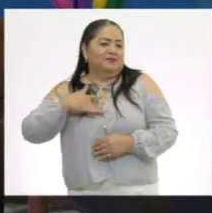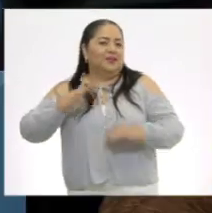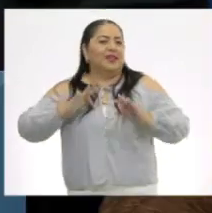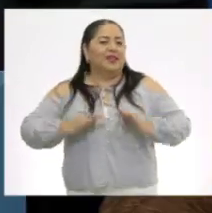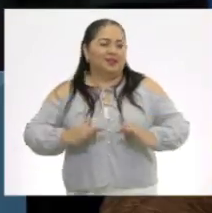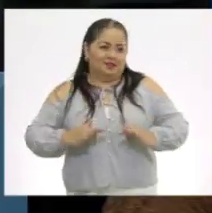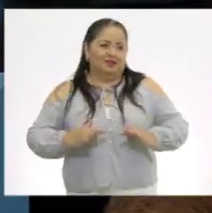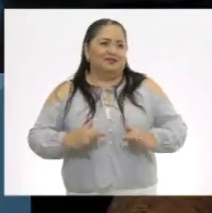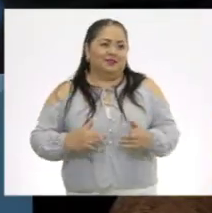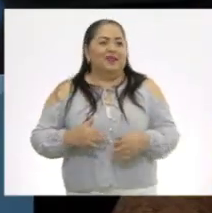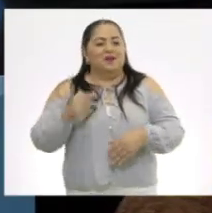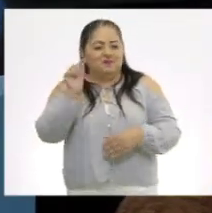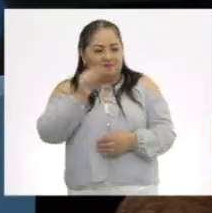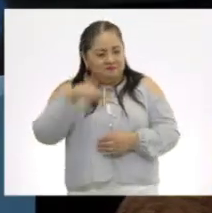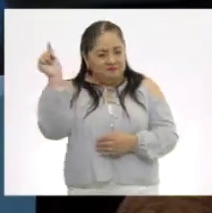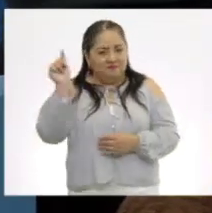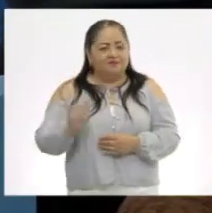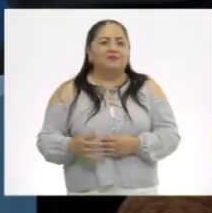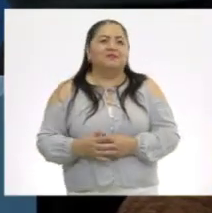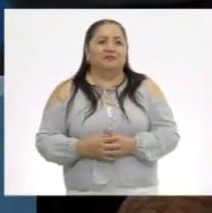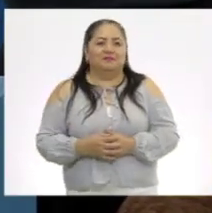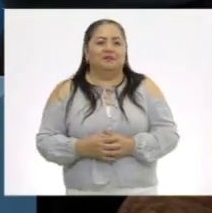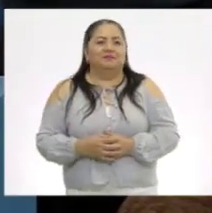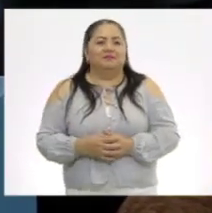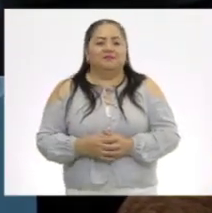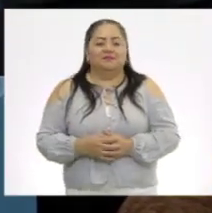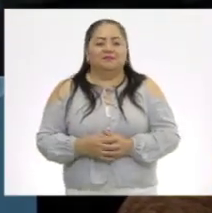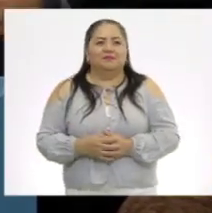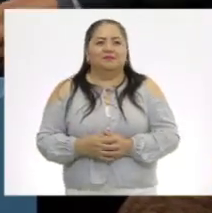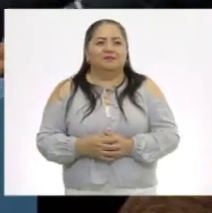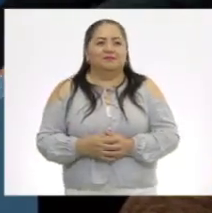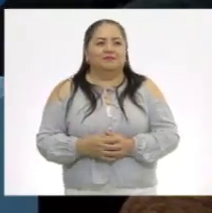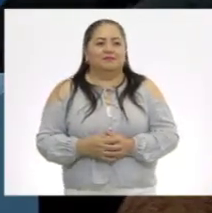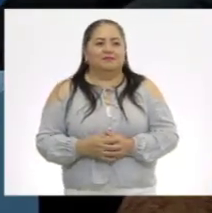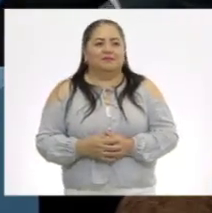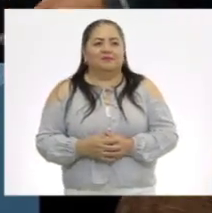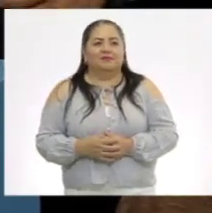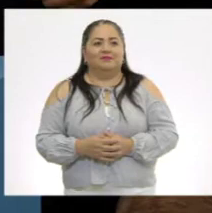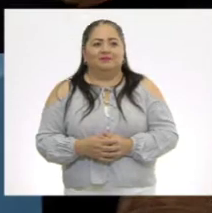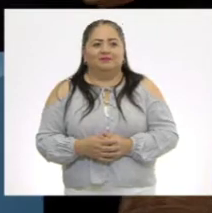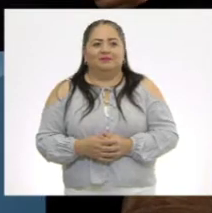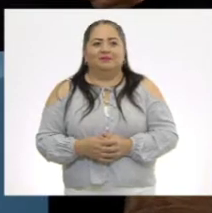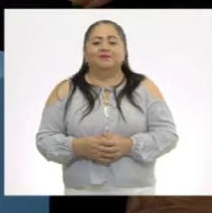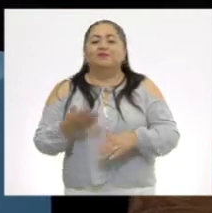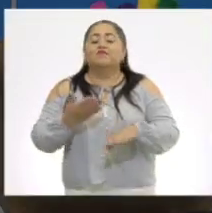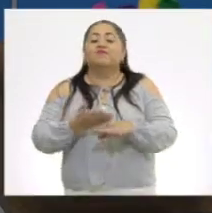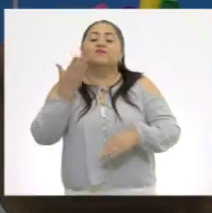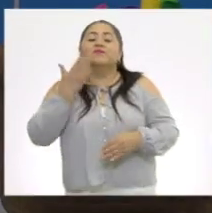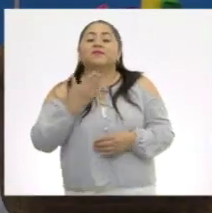escuché. palomita. Exacto. Y el tres va aquí. Muy bien.